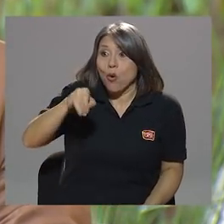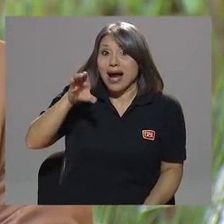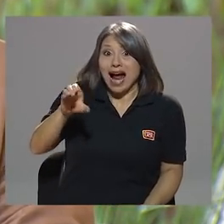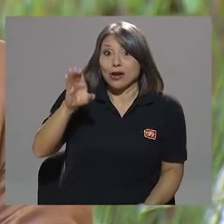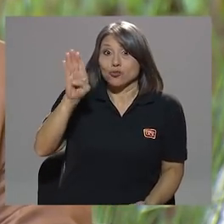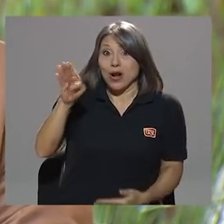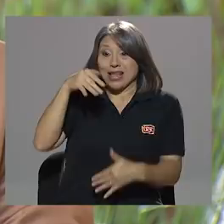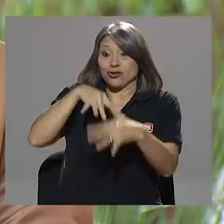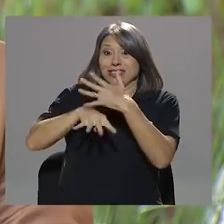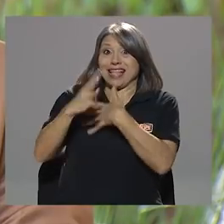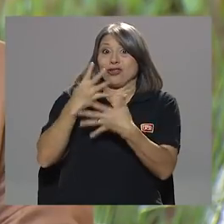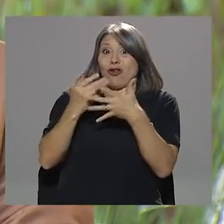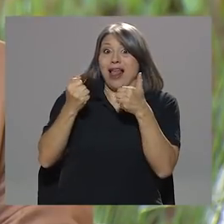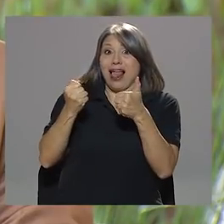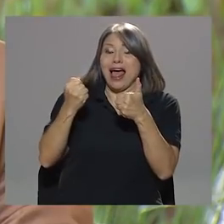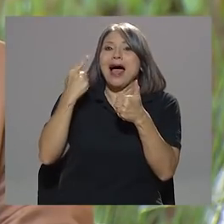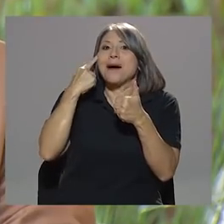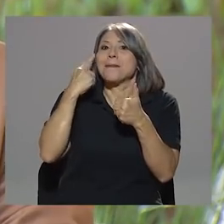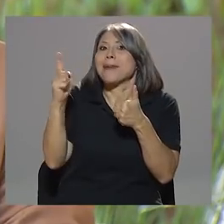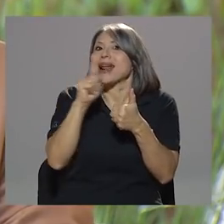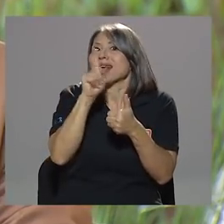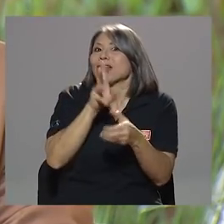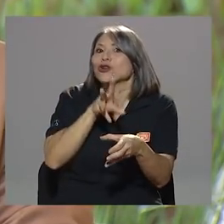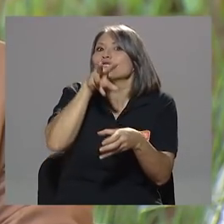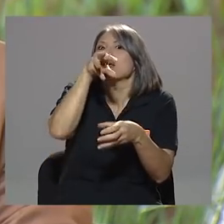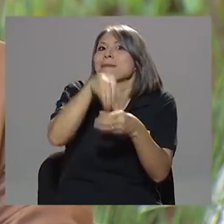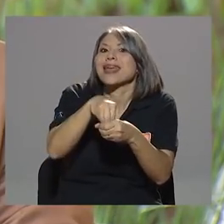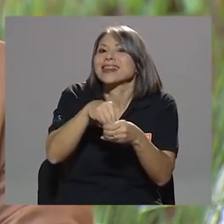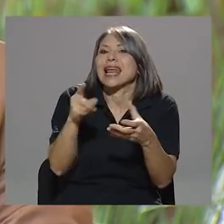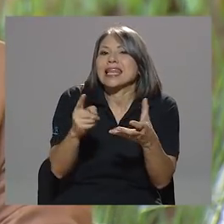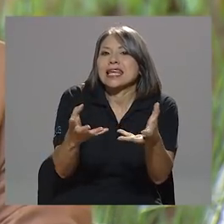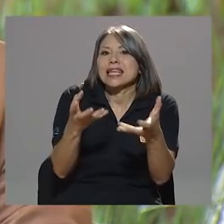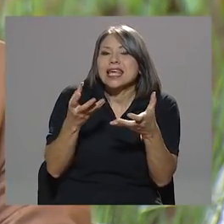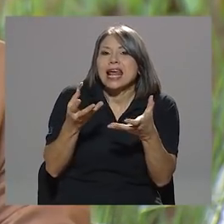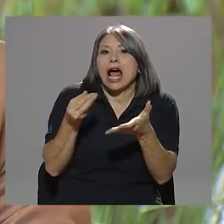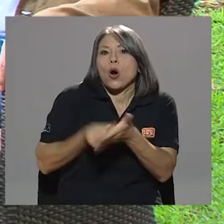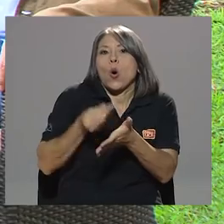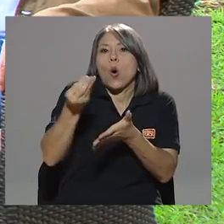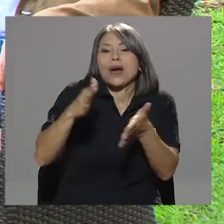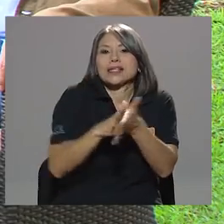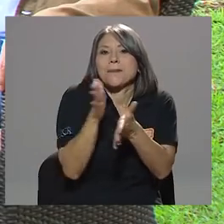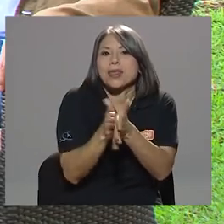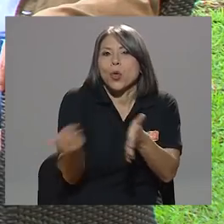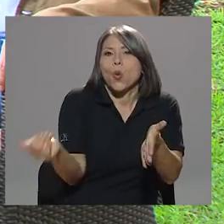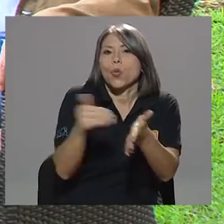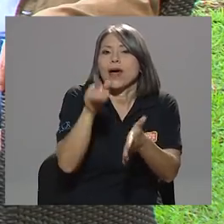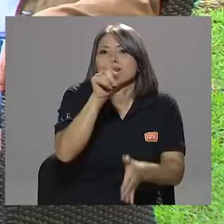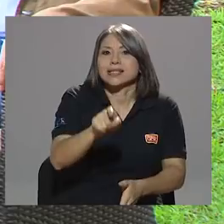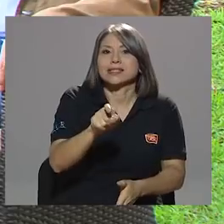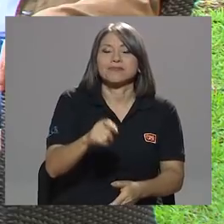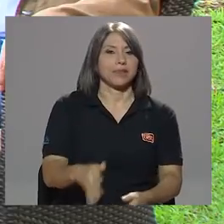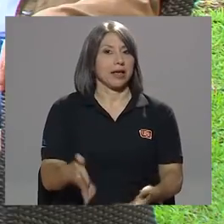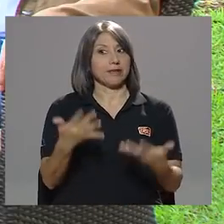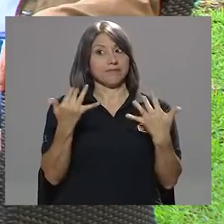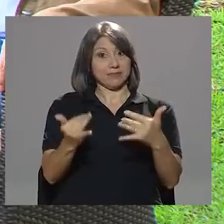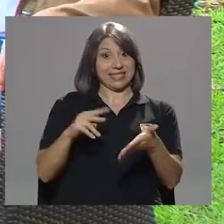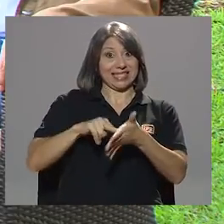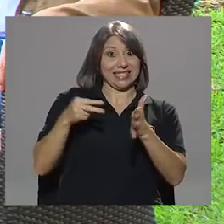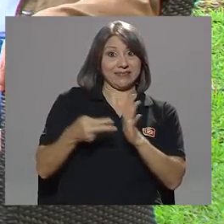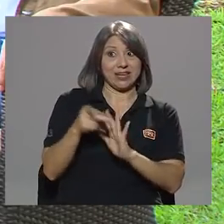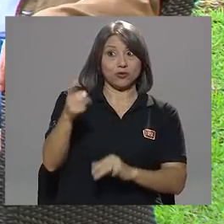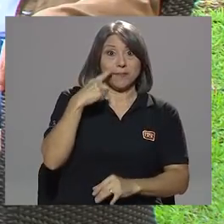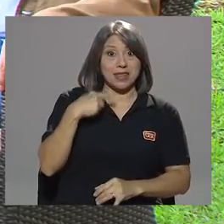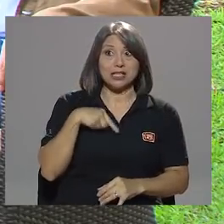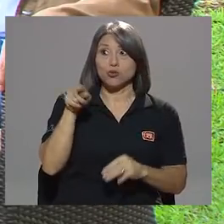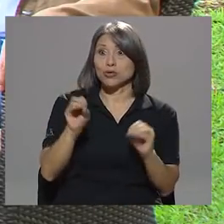Bolaños, privado de libertad, para que no se meta ni quiera importar un saco de cemento de nuevo. Doy un salto, don Juan Carlos, en toda esta maraña usted lo que me quiere decir es